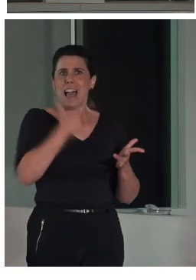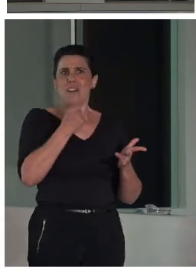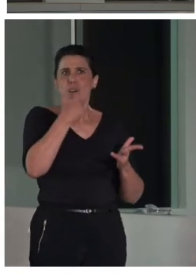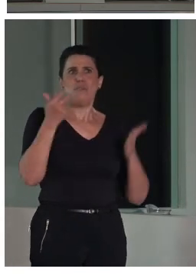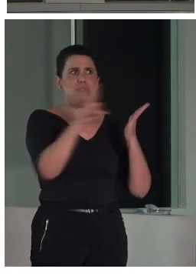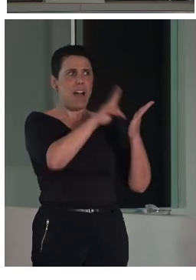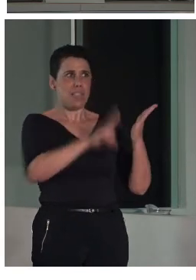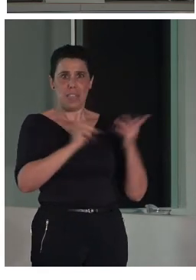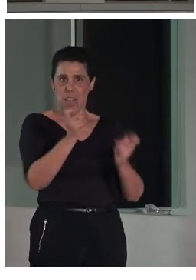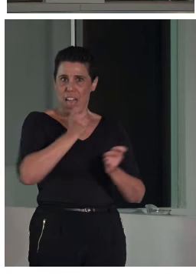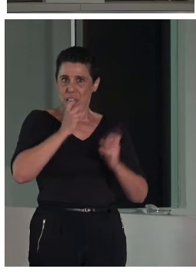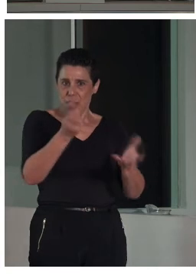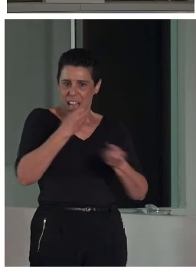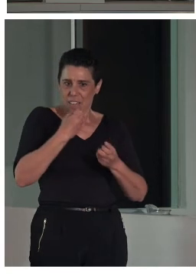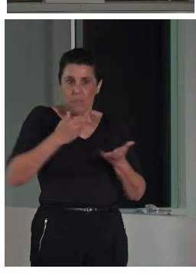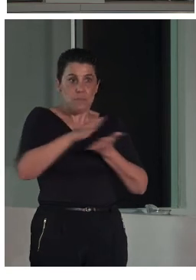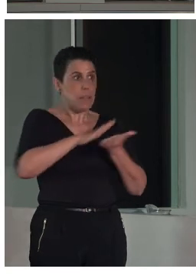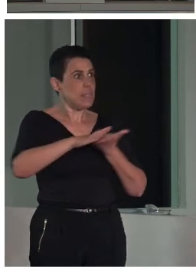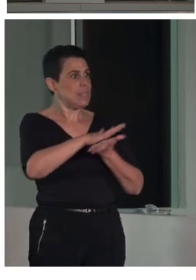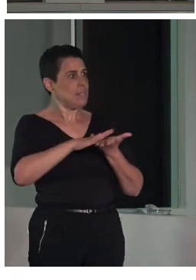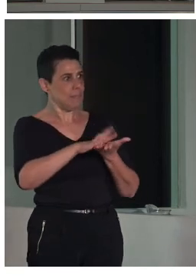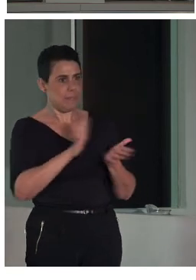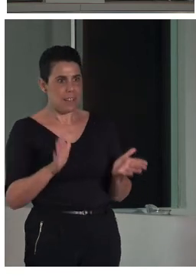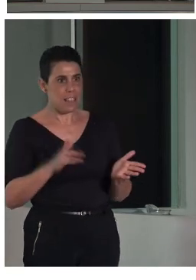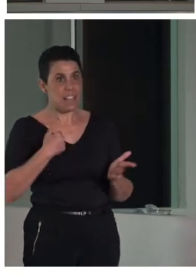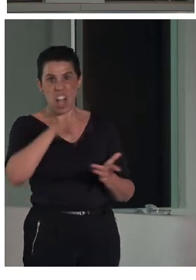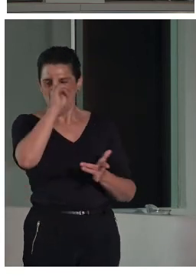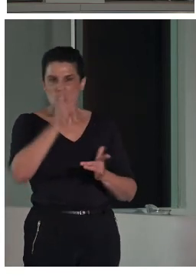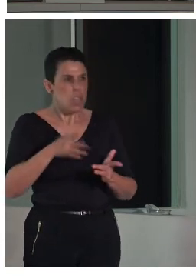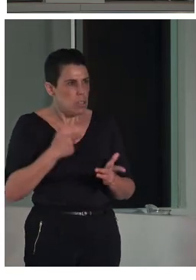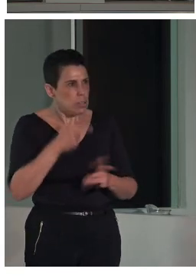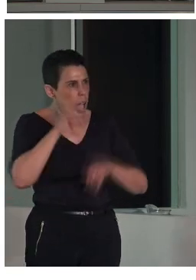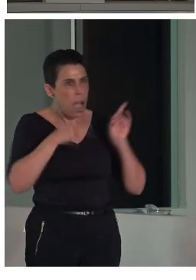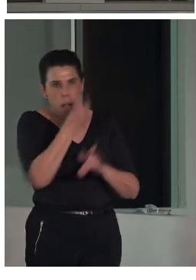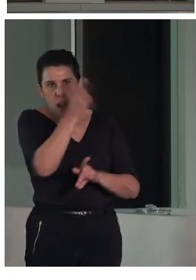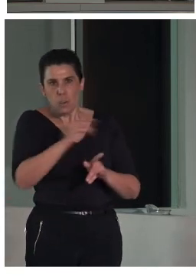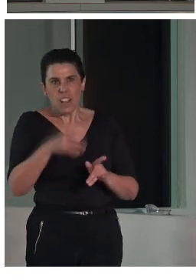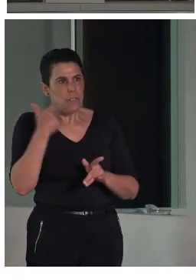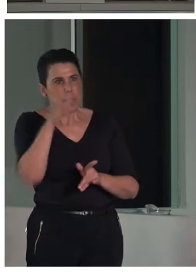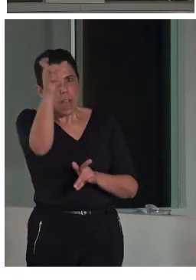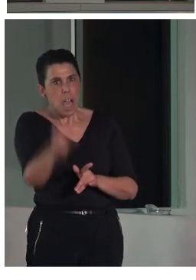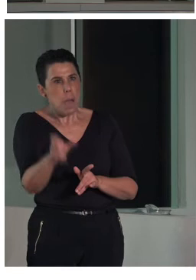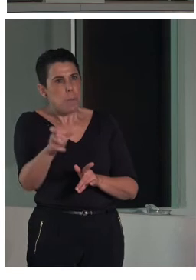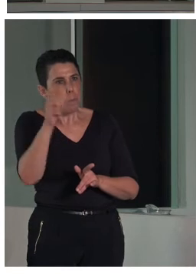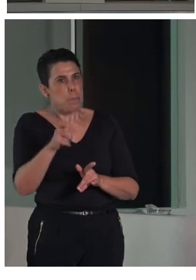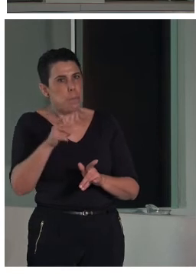fundamentales. No sé si alguna vez habéis visto leer a personas con dificultades de comprensión lectora.